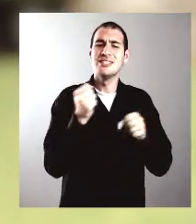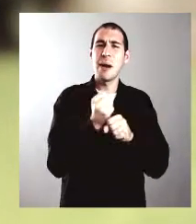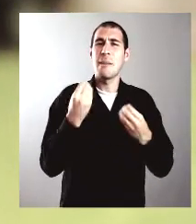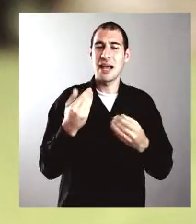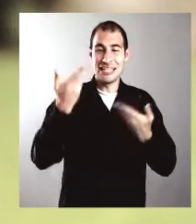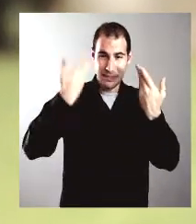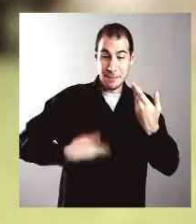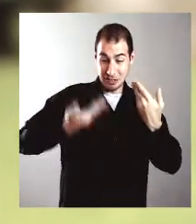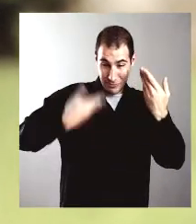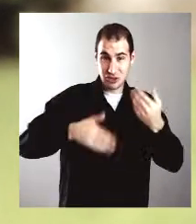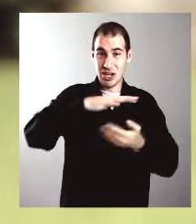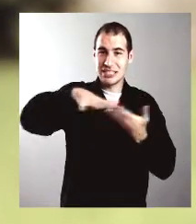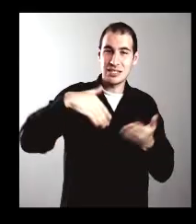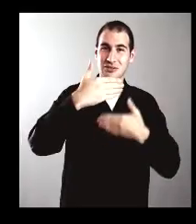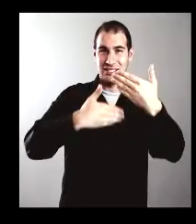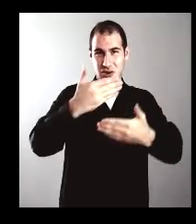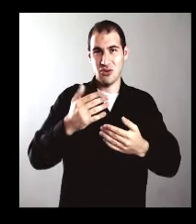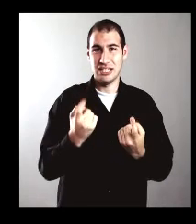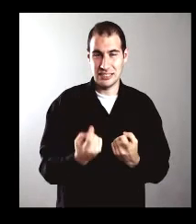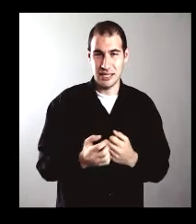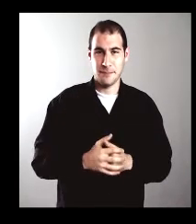personal y social de la comunidad a que pertenece.